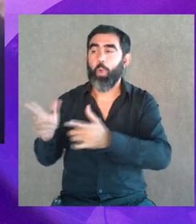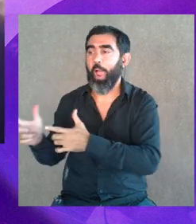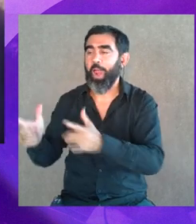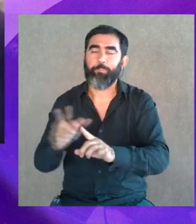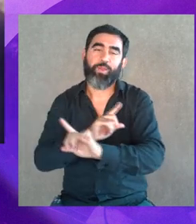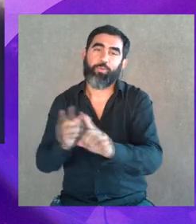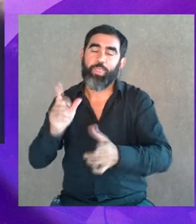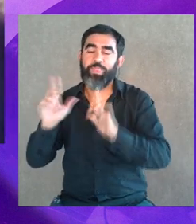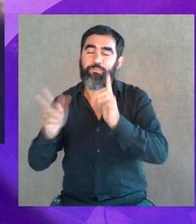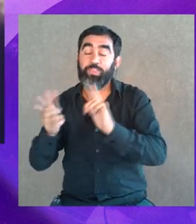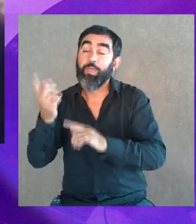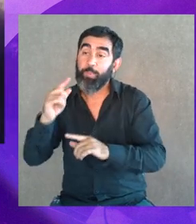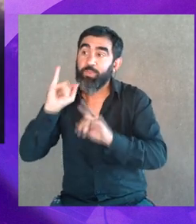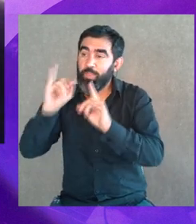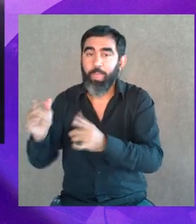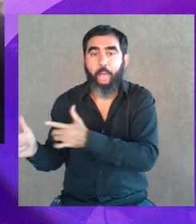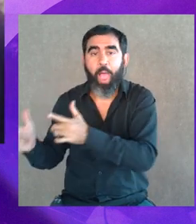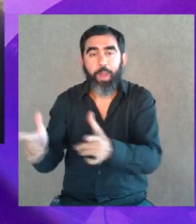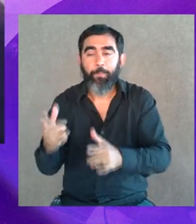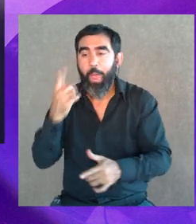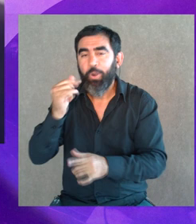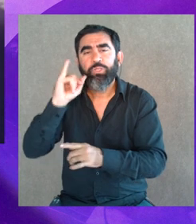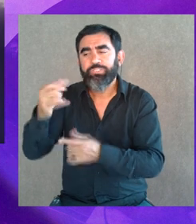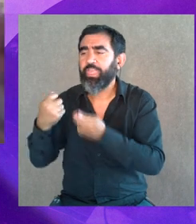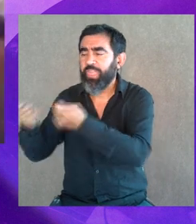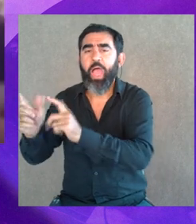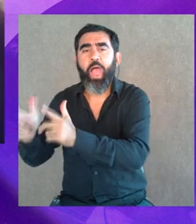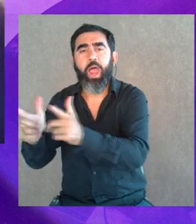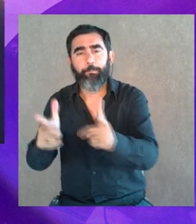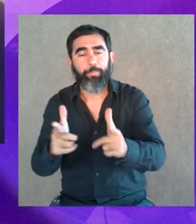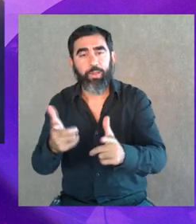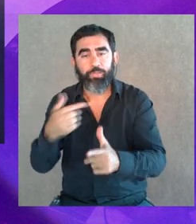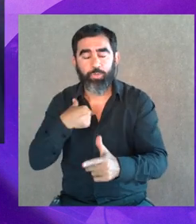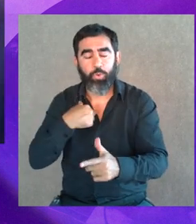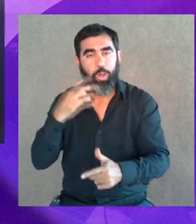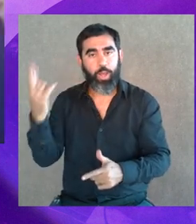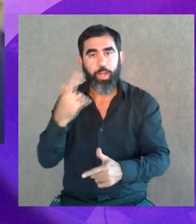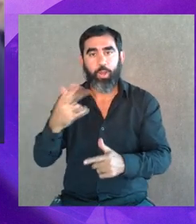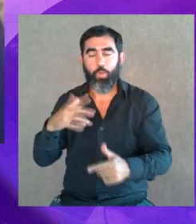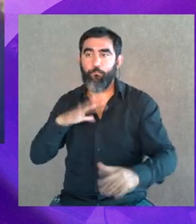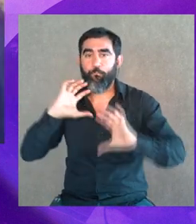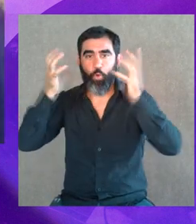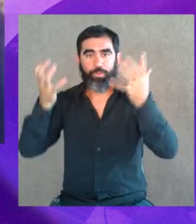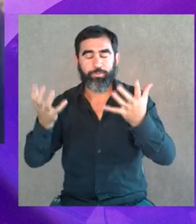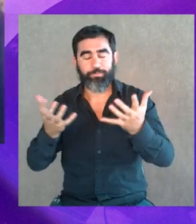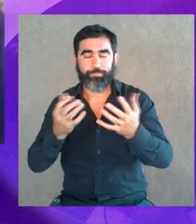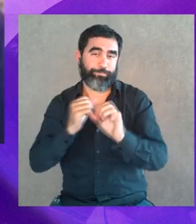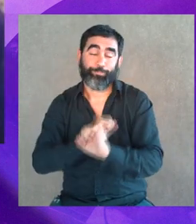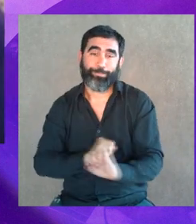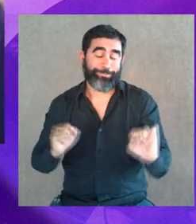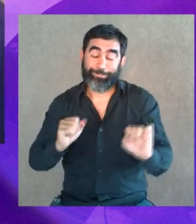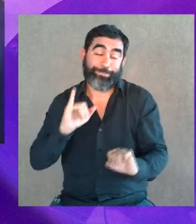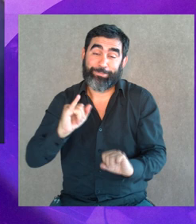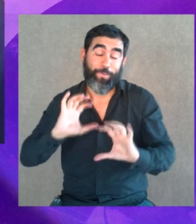porque las armas de divertida no tienen nada, pero incluso eso, es decir, a los varones se les dan armas y después nos llama la atención que sean violentos.